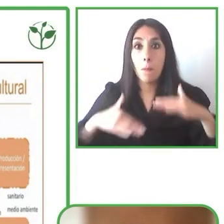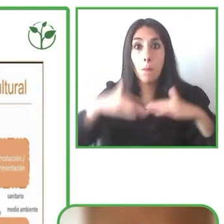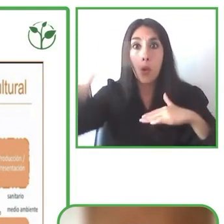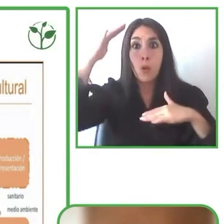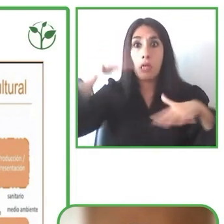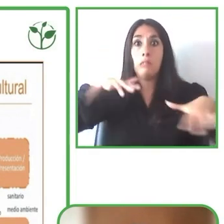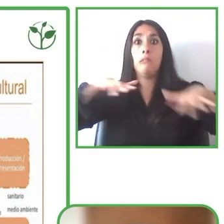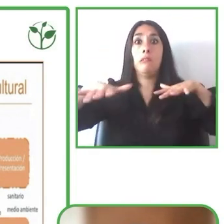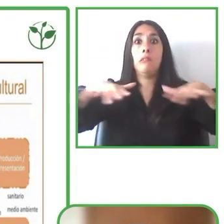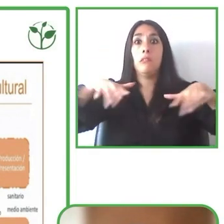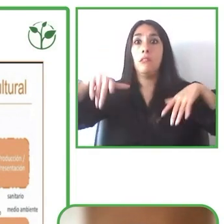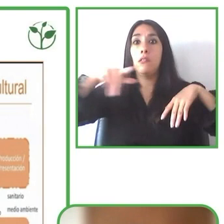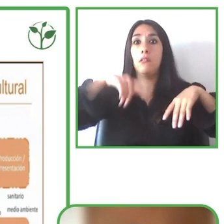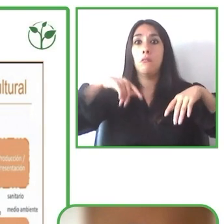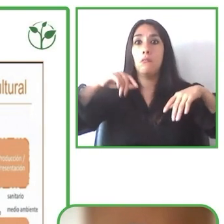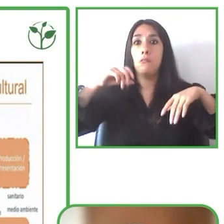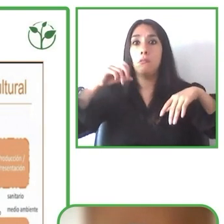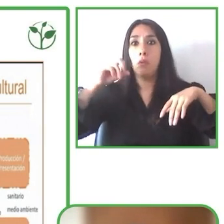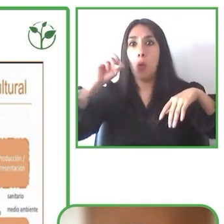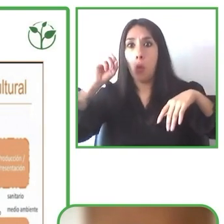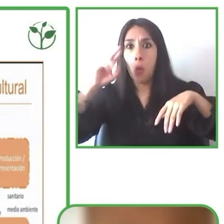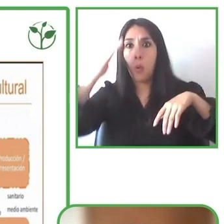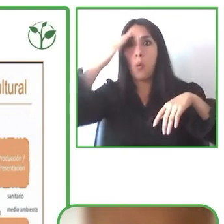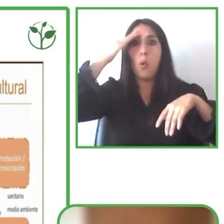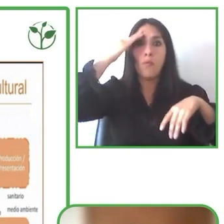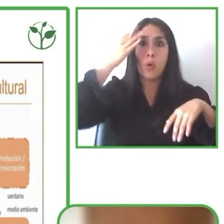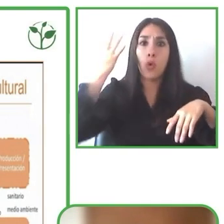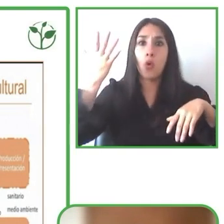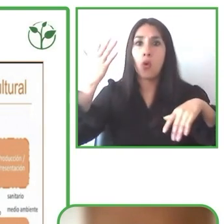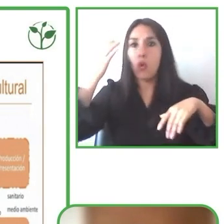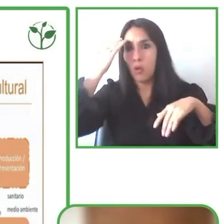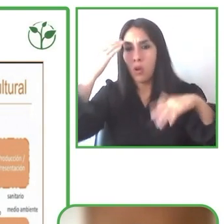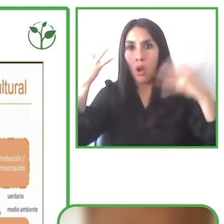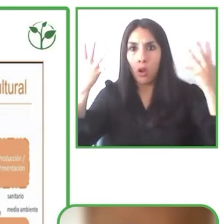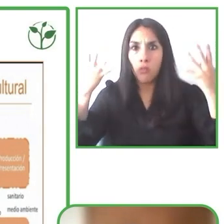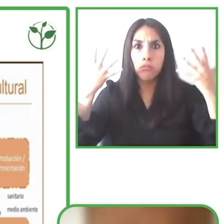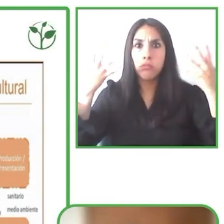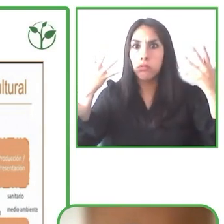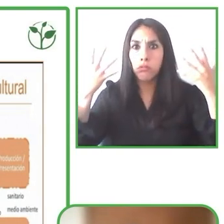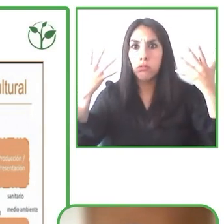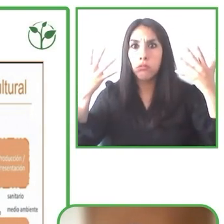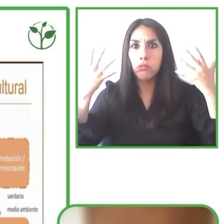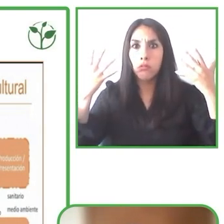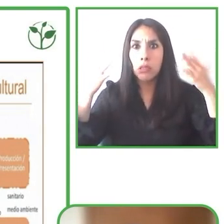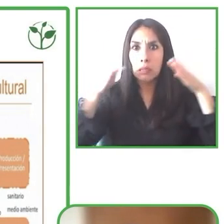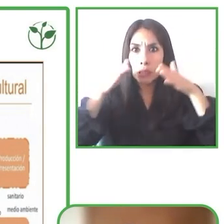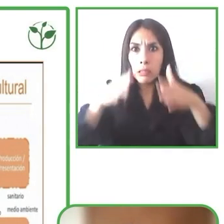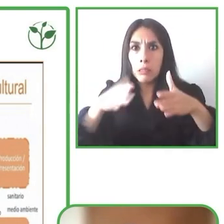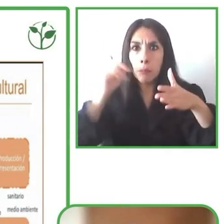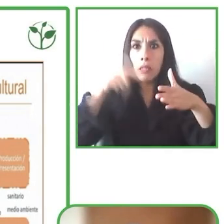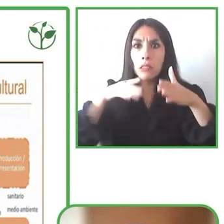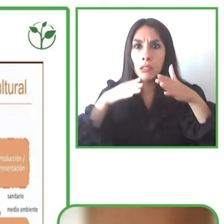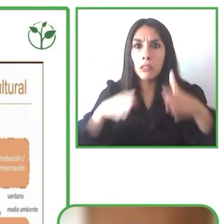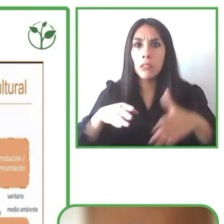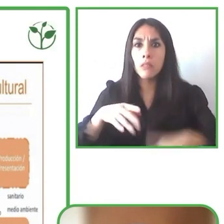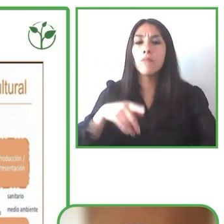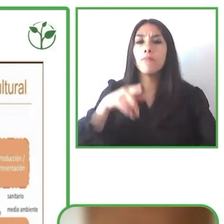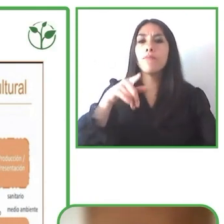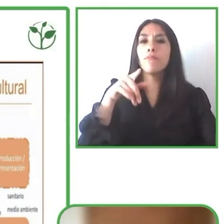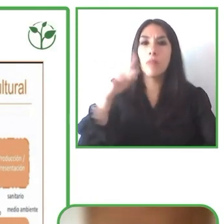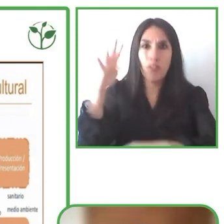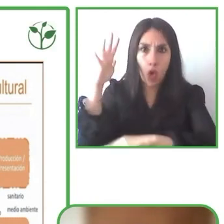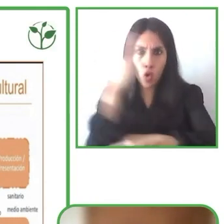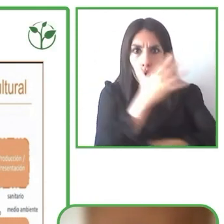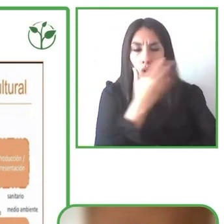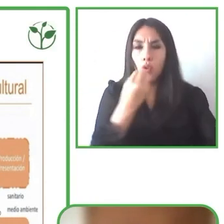barreras en términos de cómo llegábamos a zonas rurales del país muchas personas que no podían ir